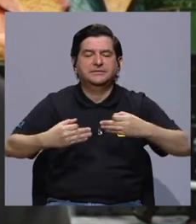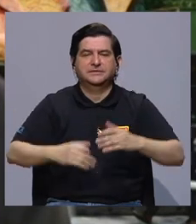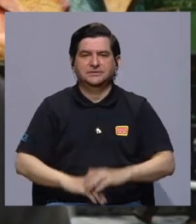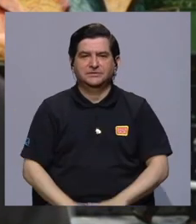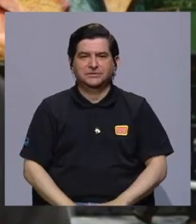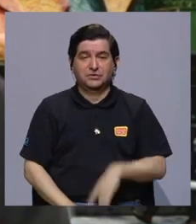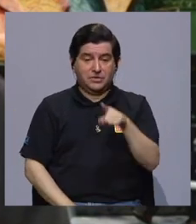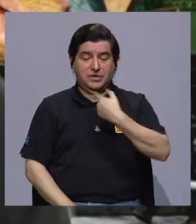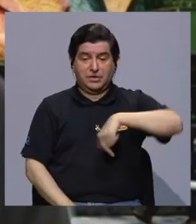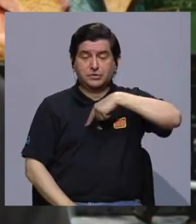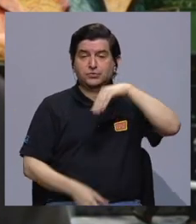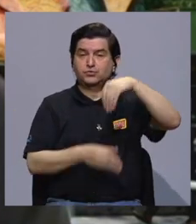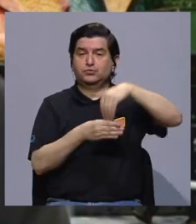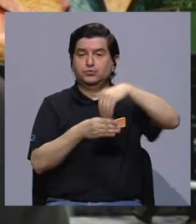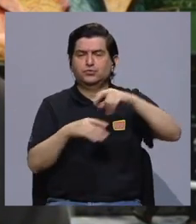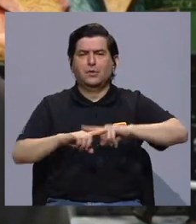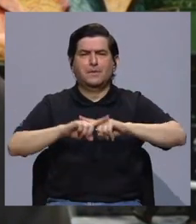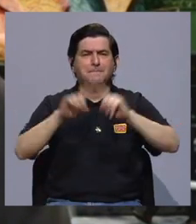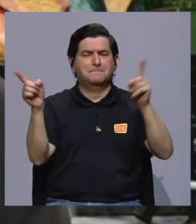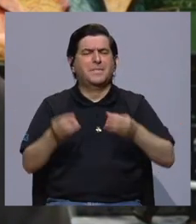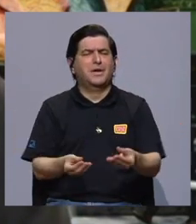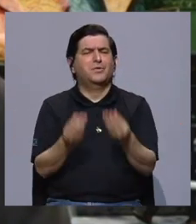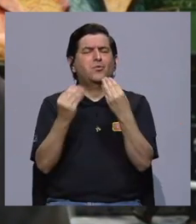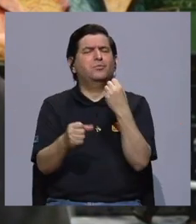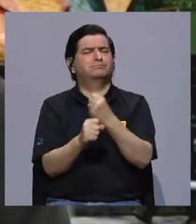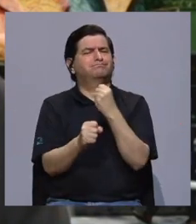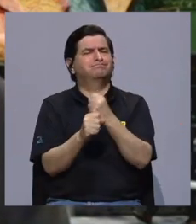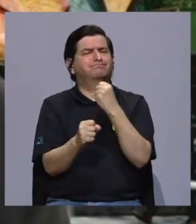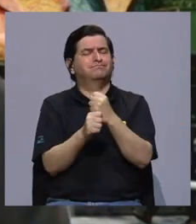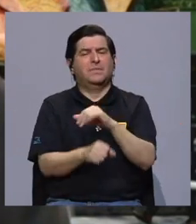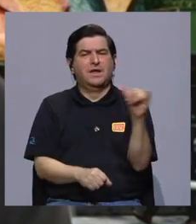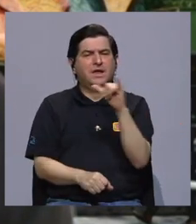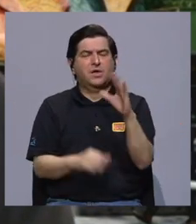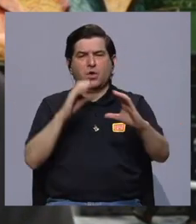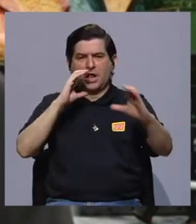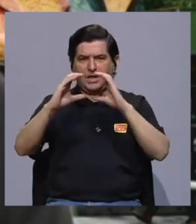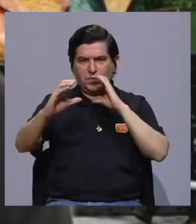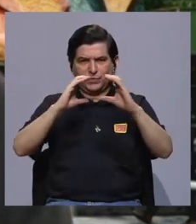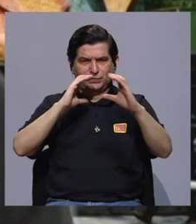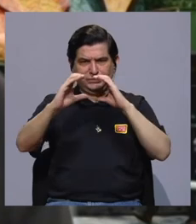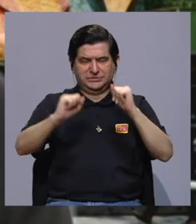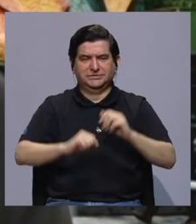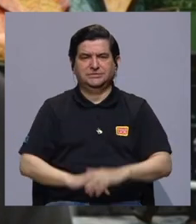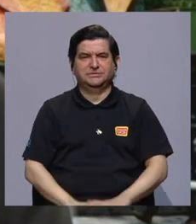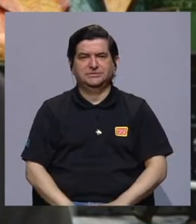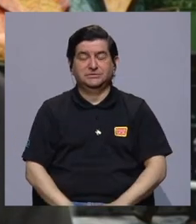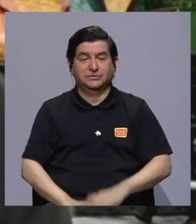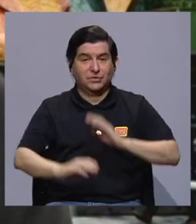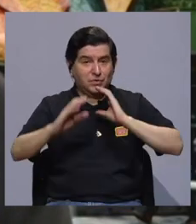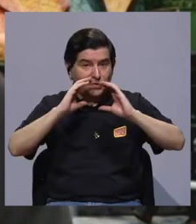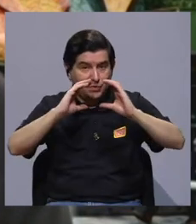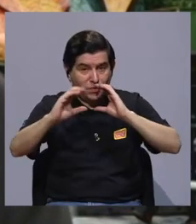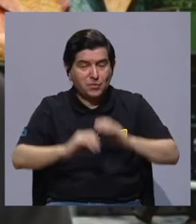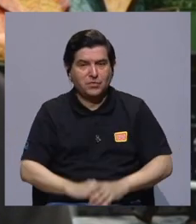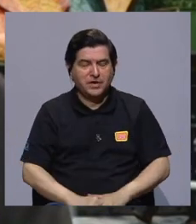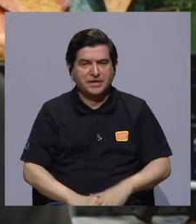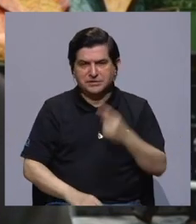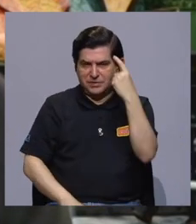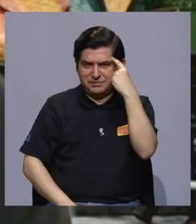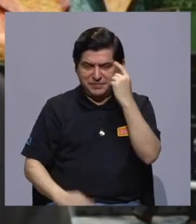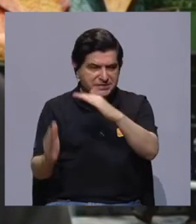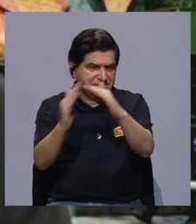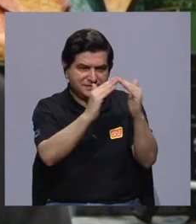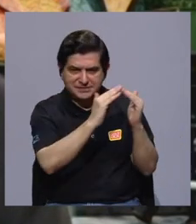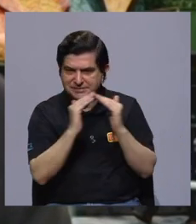decisiones, y en eso, pues, hemos ido aportando, pero hay mucho por hacer. Y también la comunicación, la comunicación